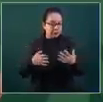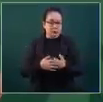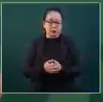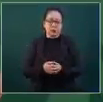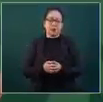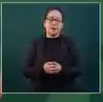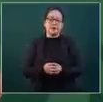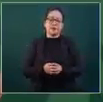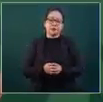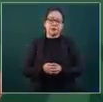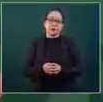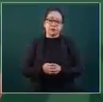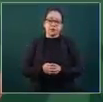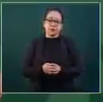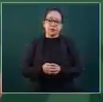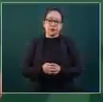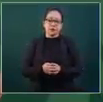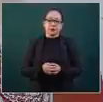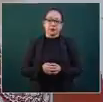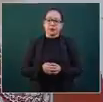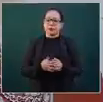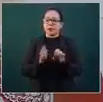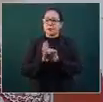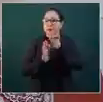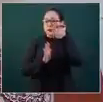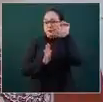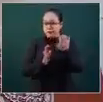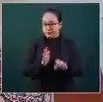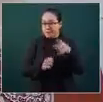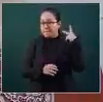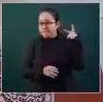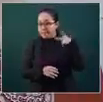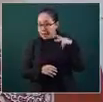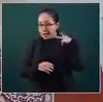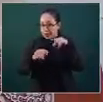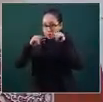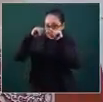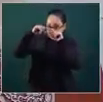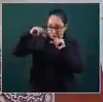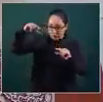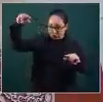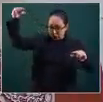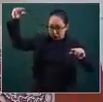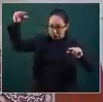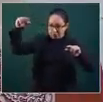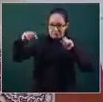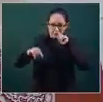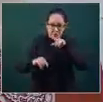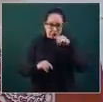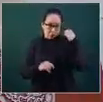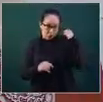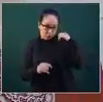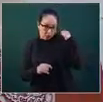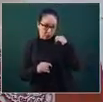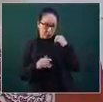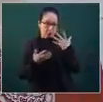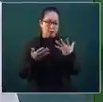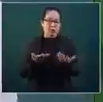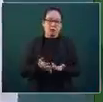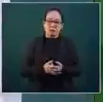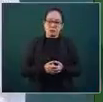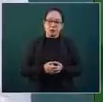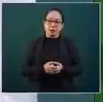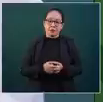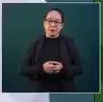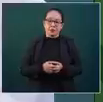en el caso de Veracruz y Oaxaca va a